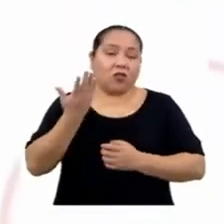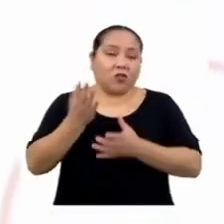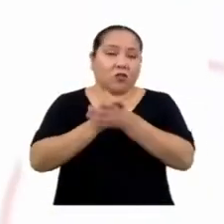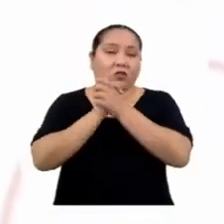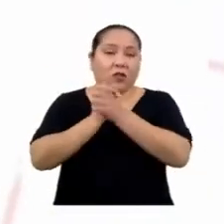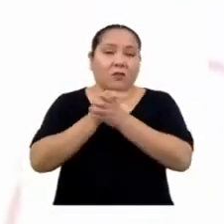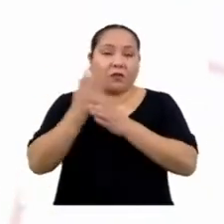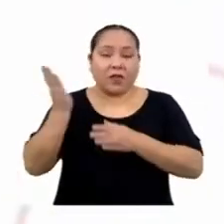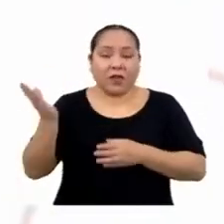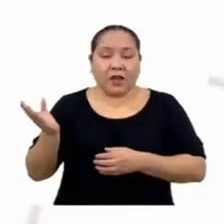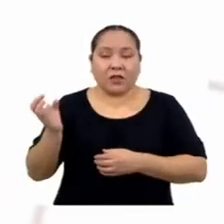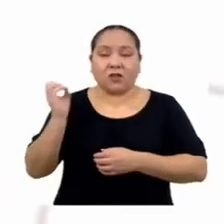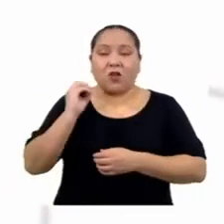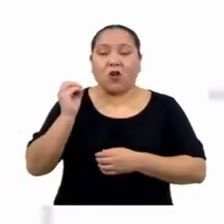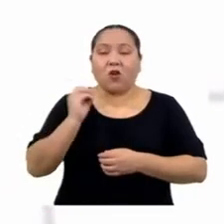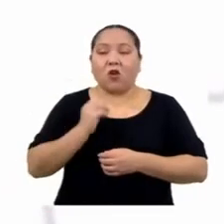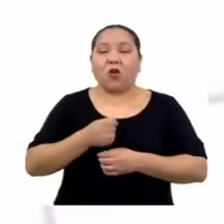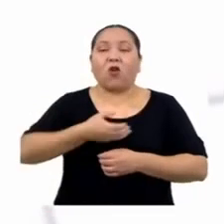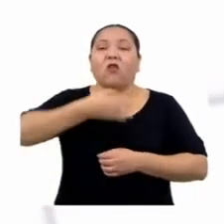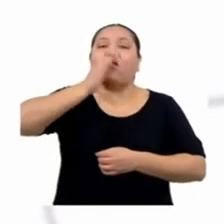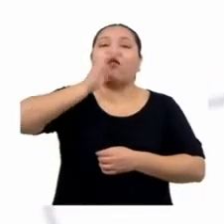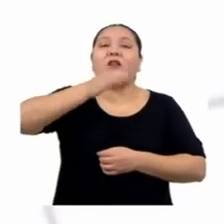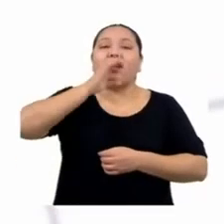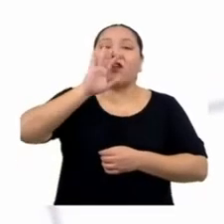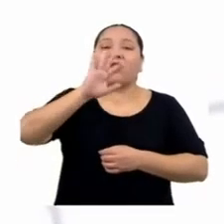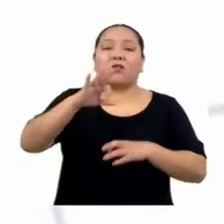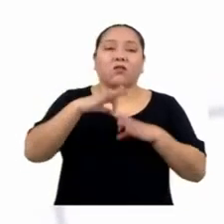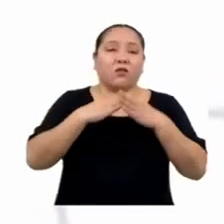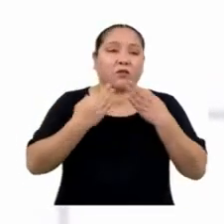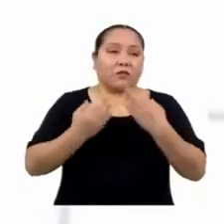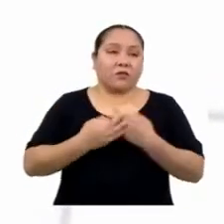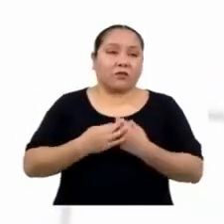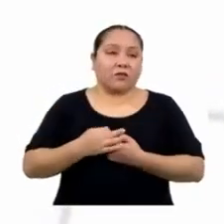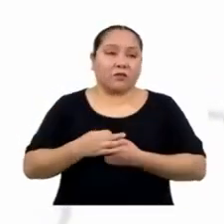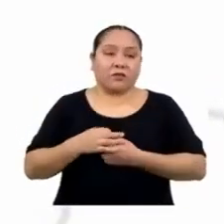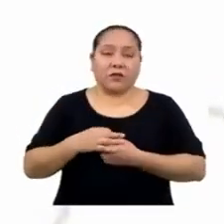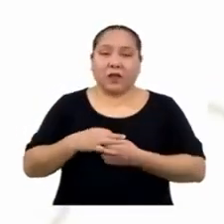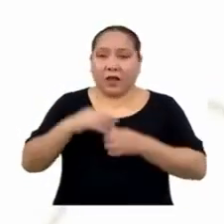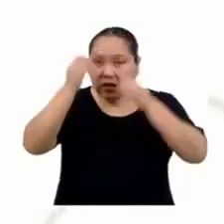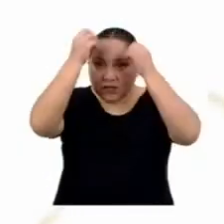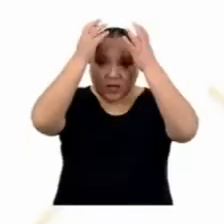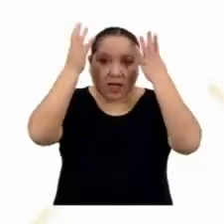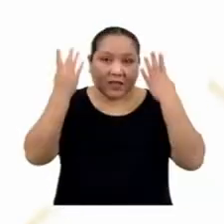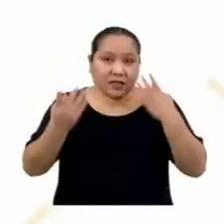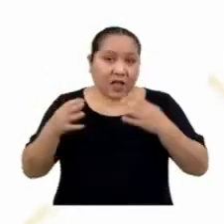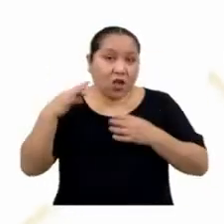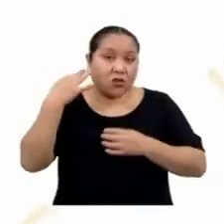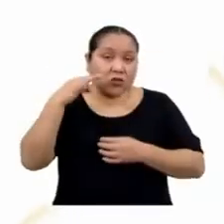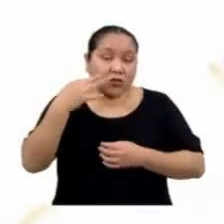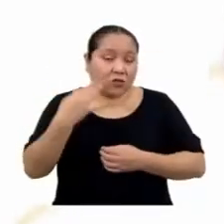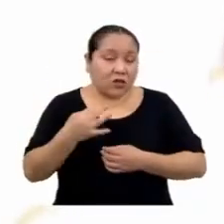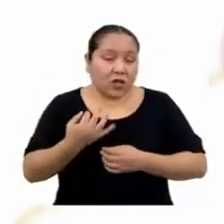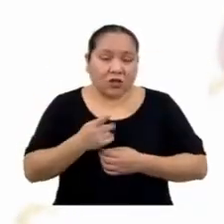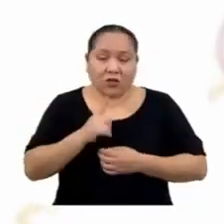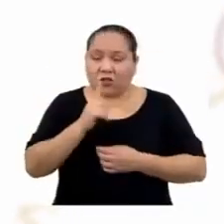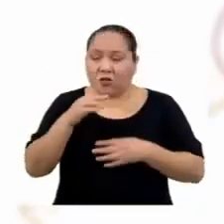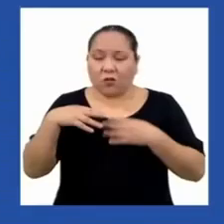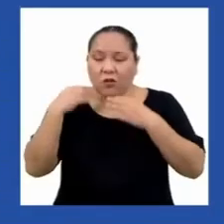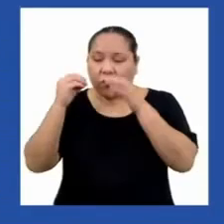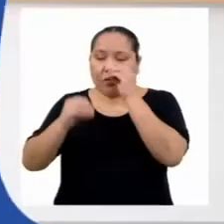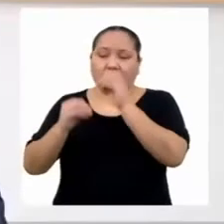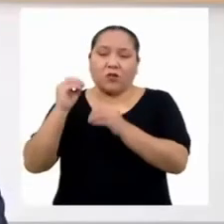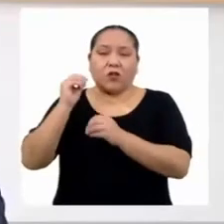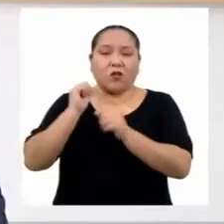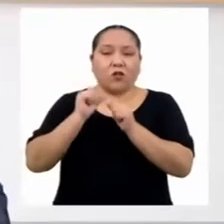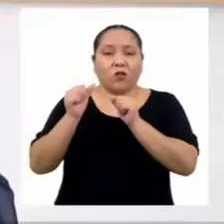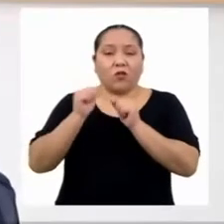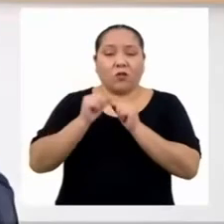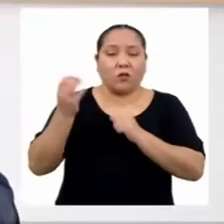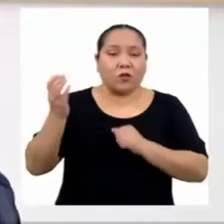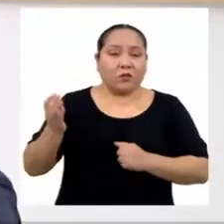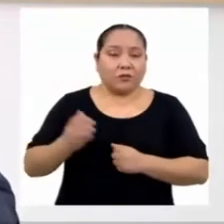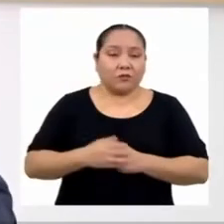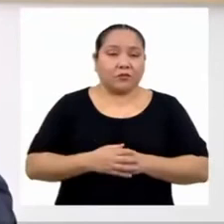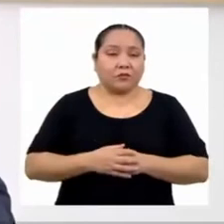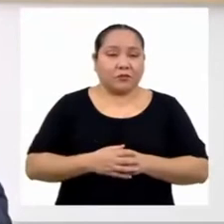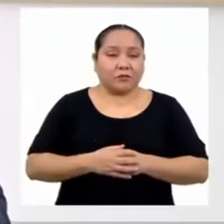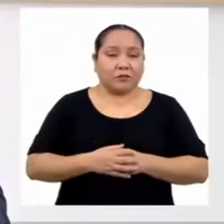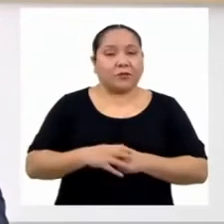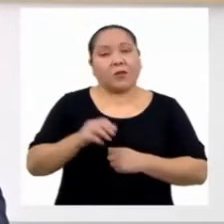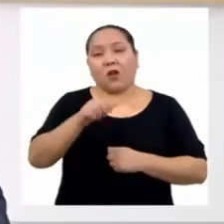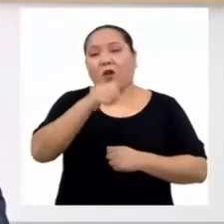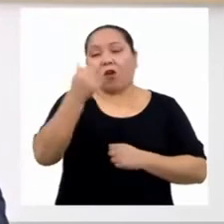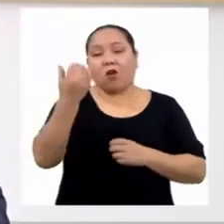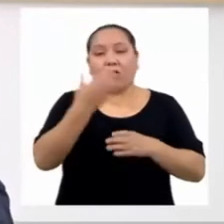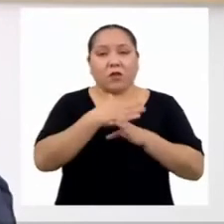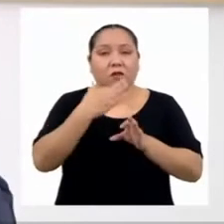de tu familia. El estado civil y nivel educativo tampoco se podrían expresar con números. Por otro lado,